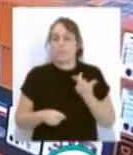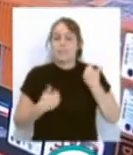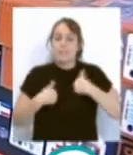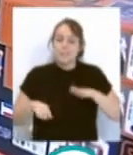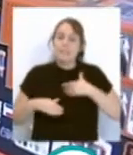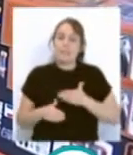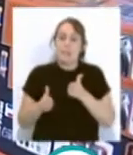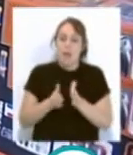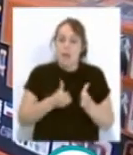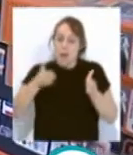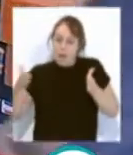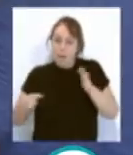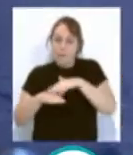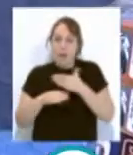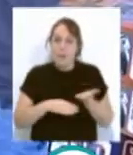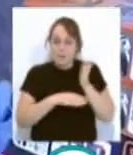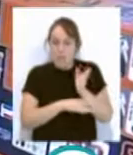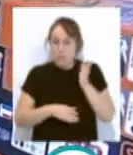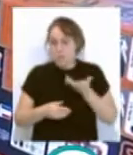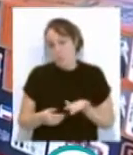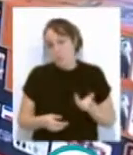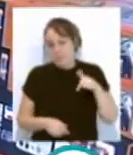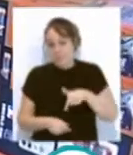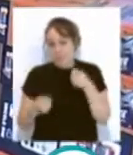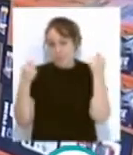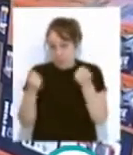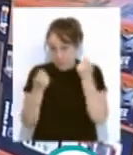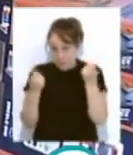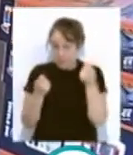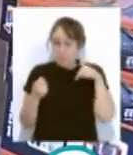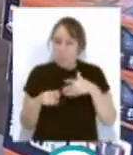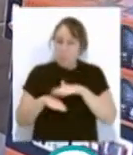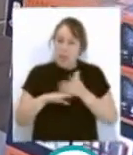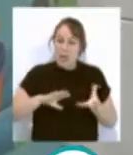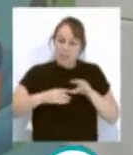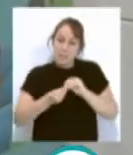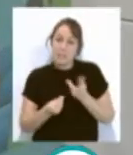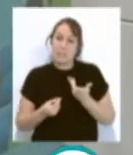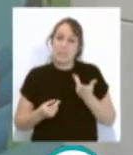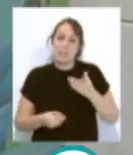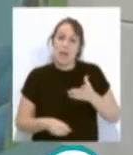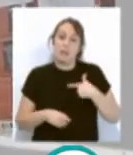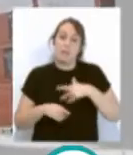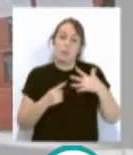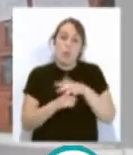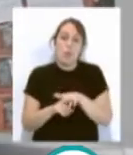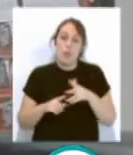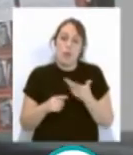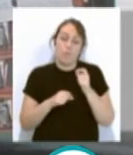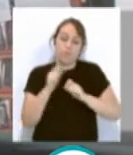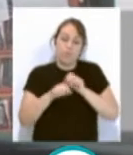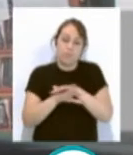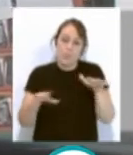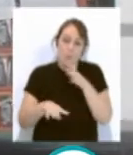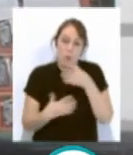adelanto del plazo de recepción de solicitudes para esta campaña y para adaptar el proceso al nuevo contexto de pandemia. Nos